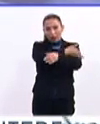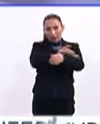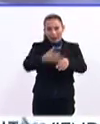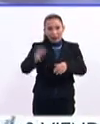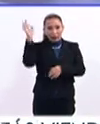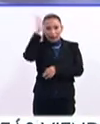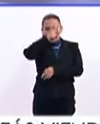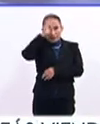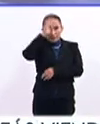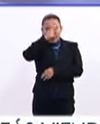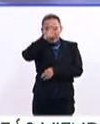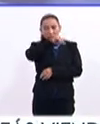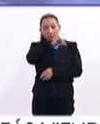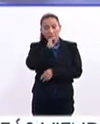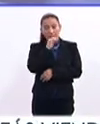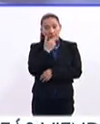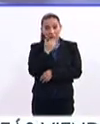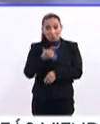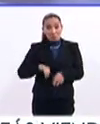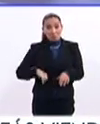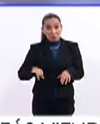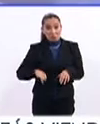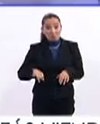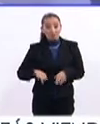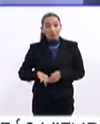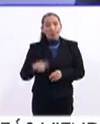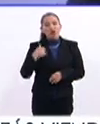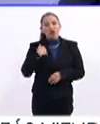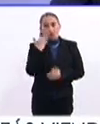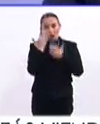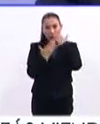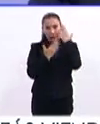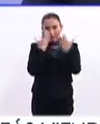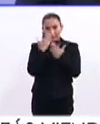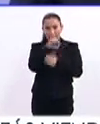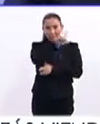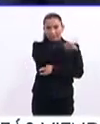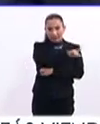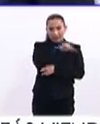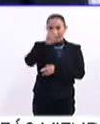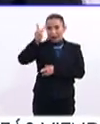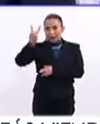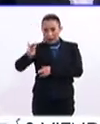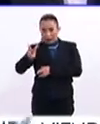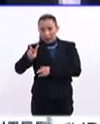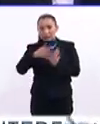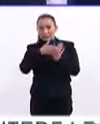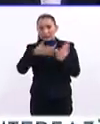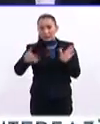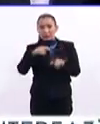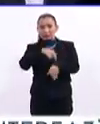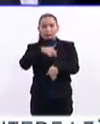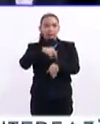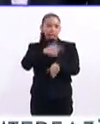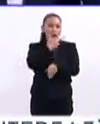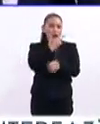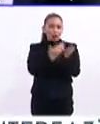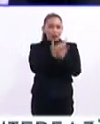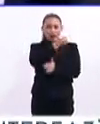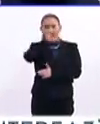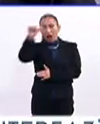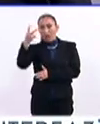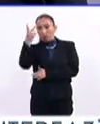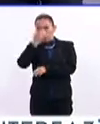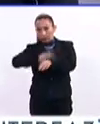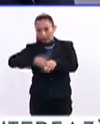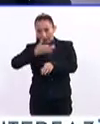familia filipina, lo cual también fue bastante interesante. Yo estudiaba de lunes a viernes en un horario como de 8 de la mañana